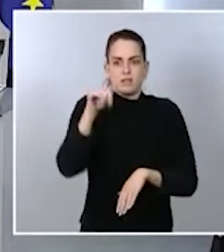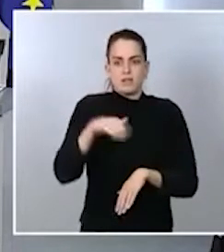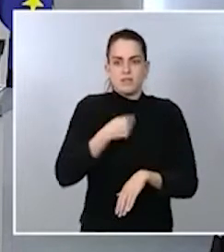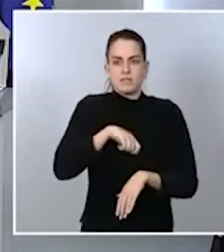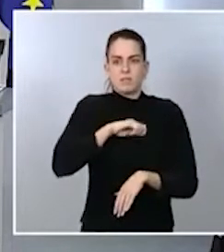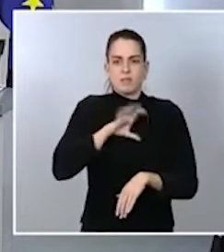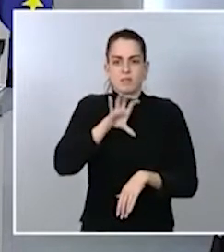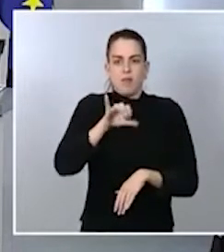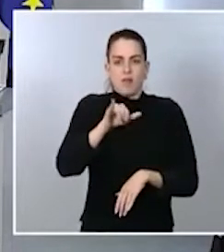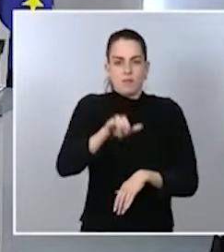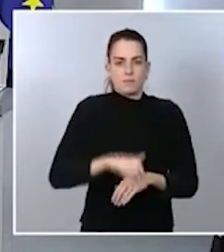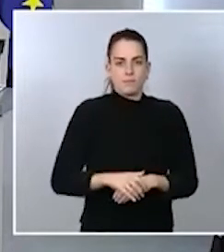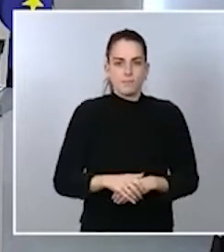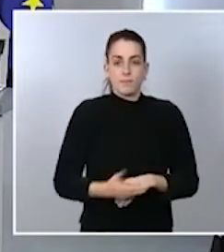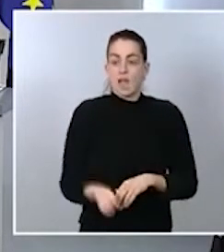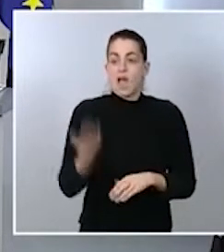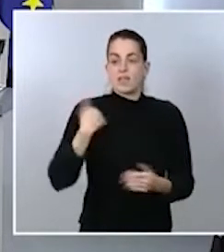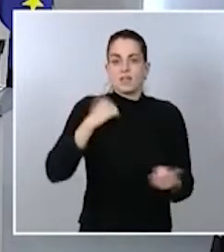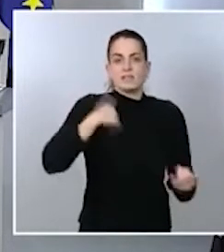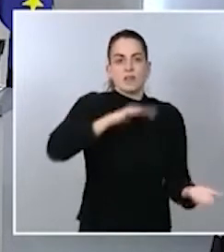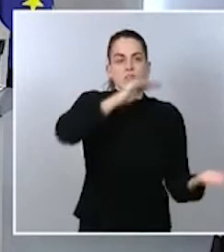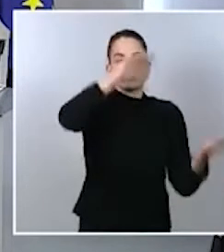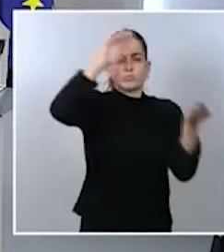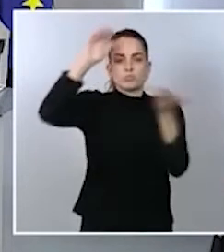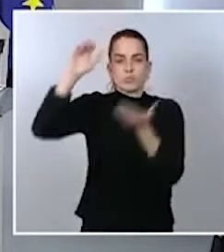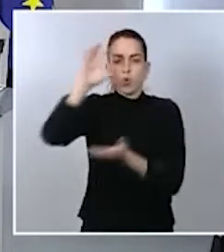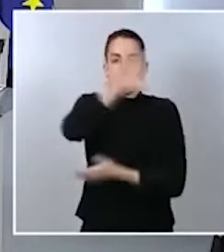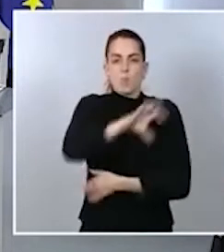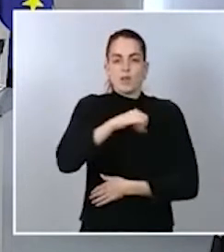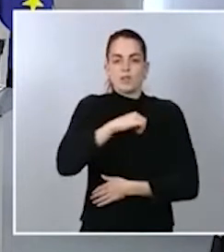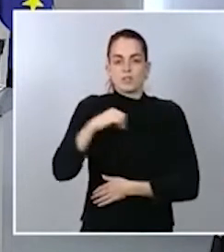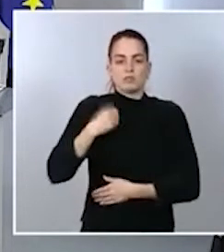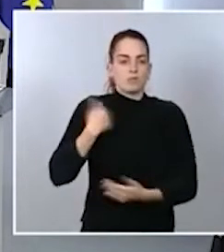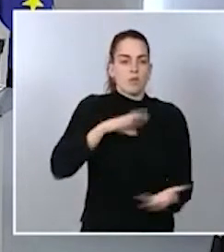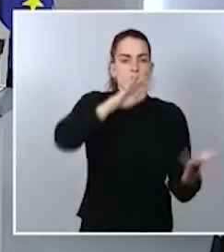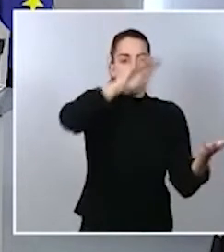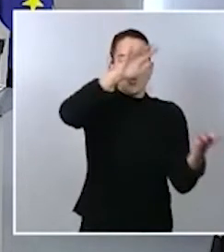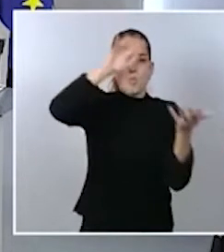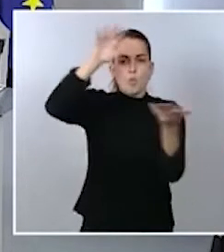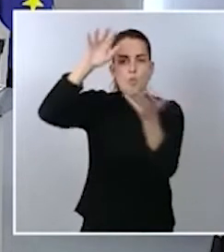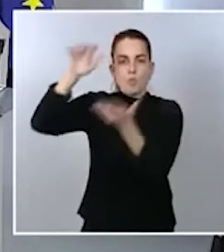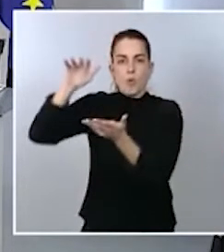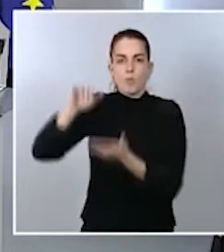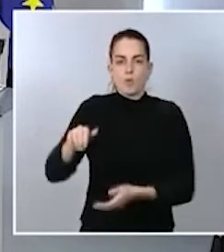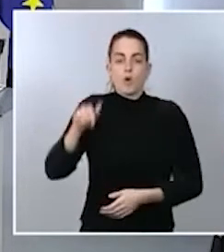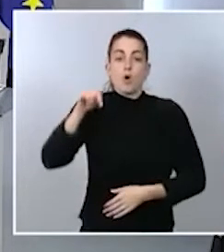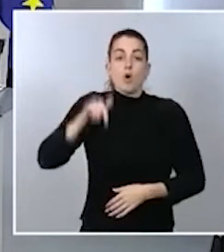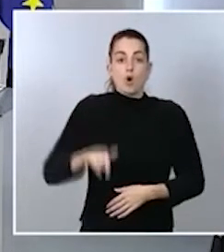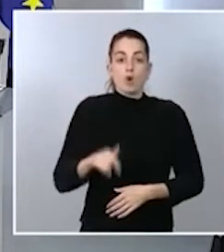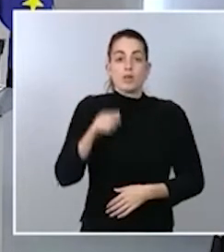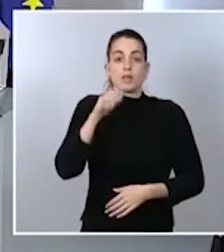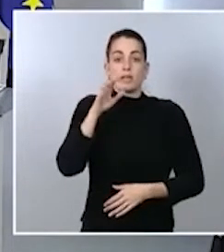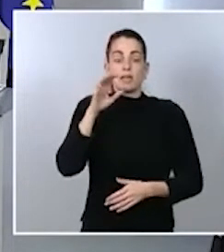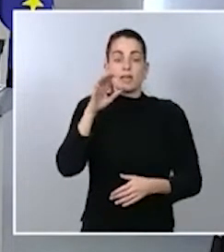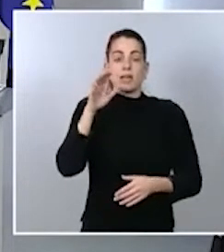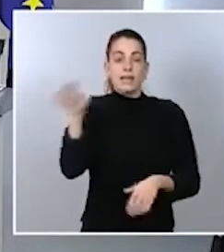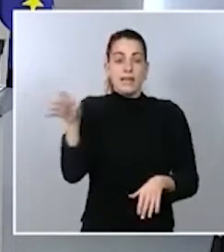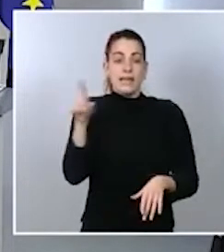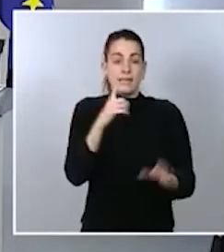Ayer mismo fueron distribuidas a las distintas comunidades autónomas, hoy serán recibidas en Extremadura y en Granada por un problema